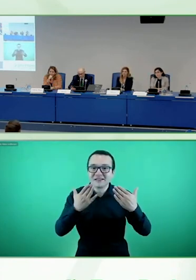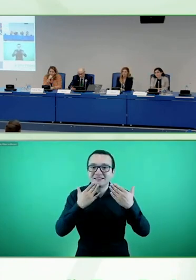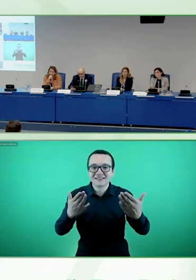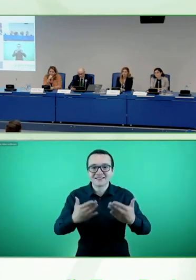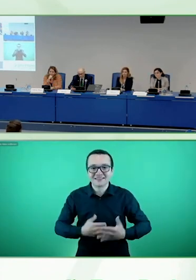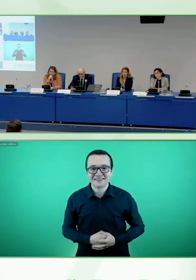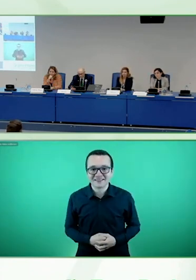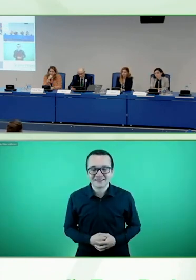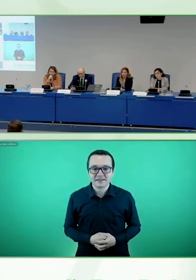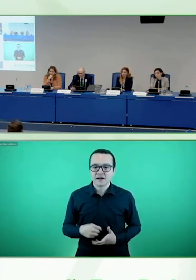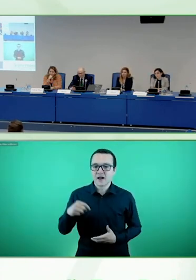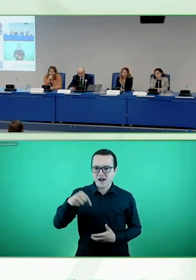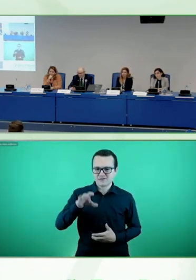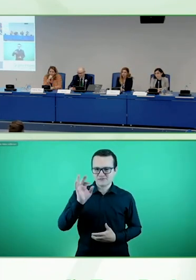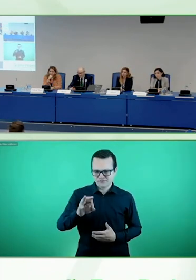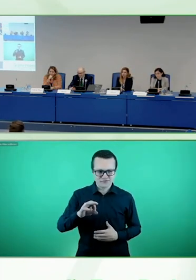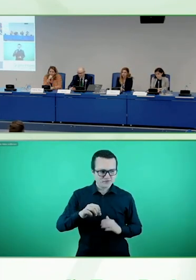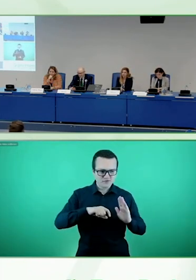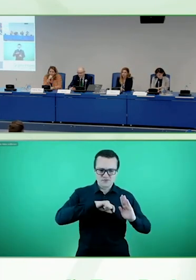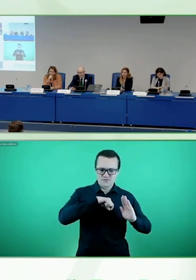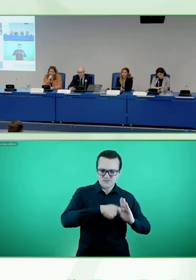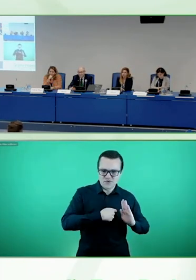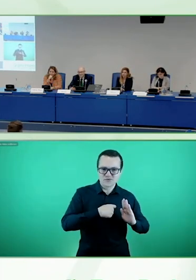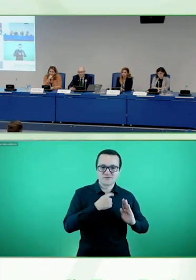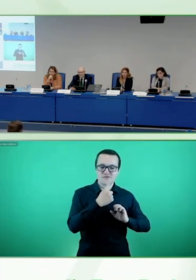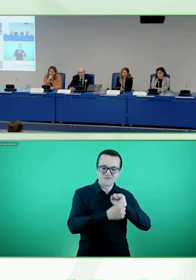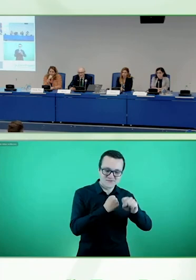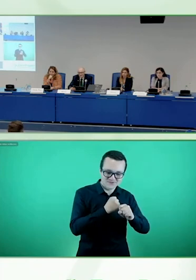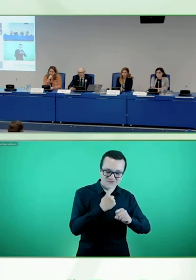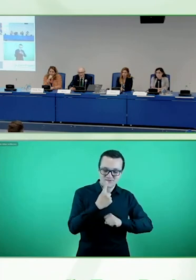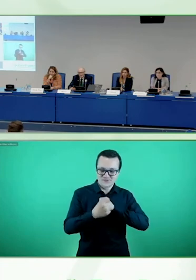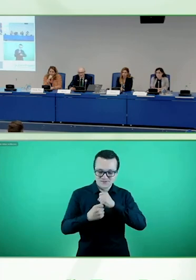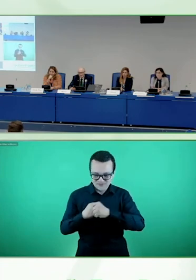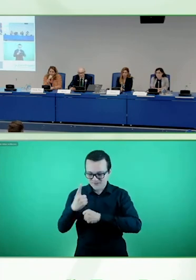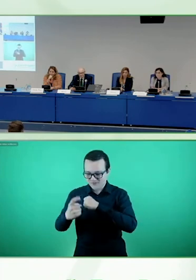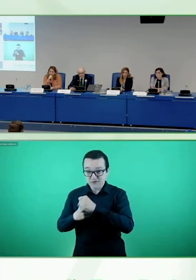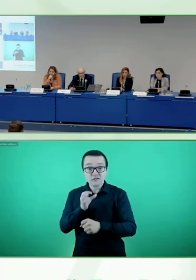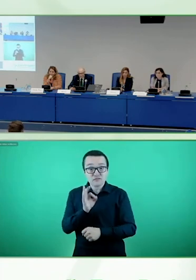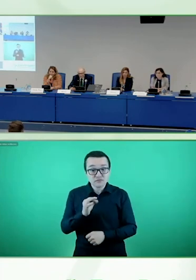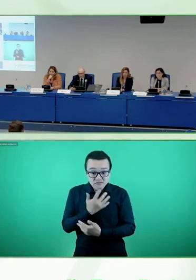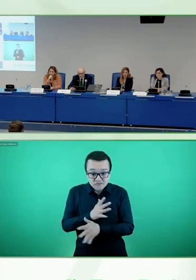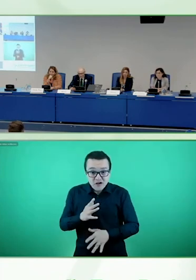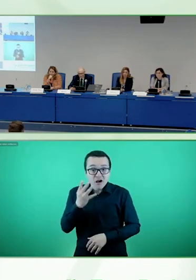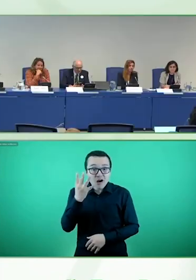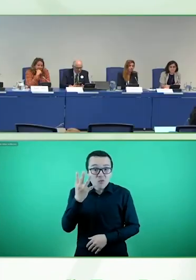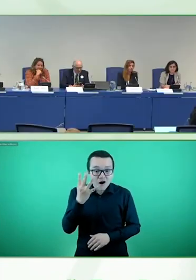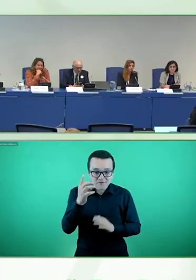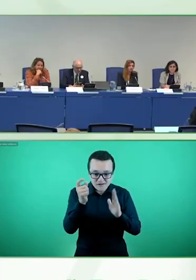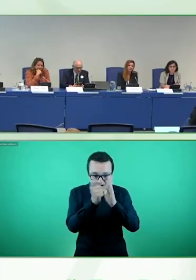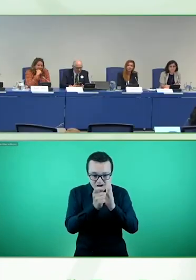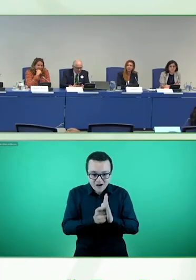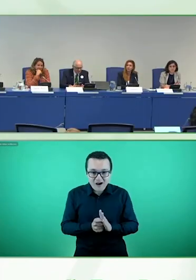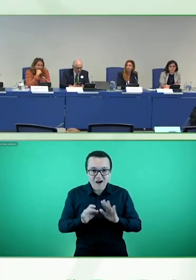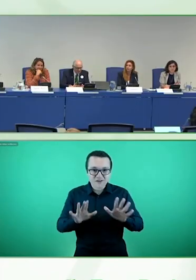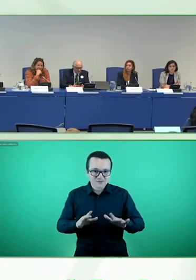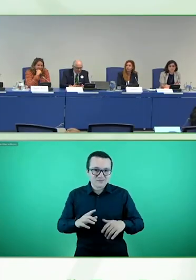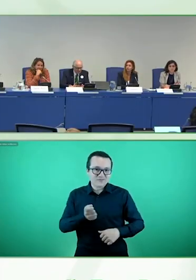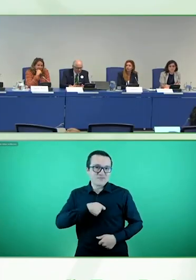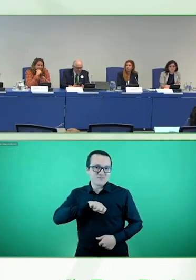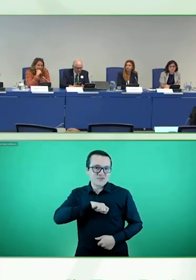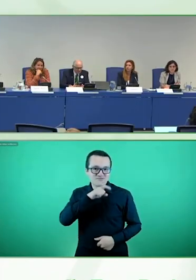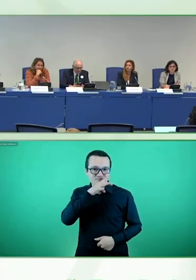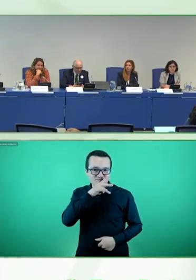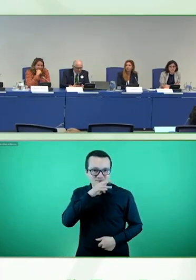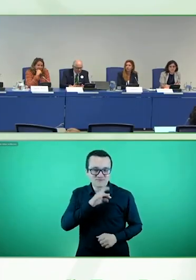del Siro Project hispanohablante. Y tengo que empezar en primer lugar por agradecer a la Fundación ESEL